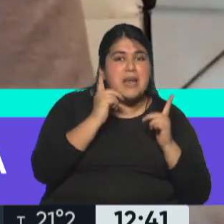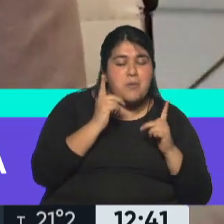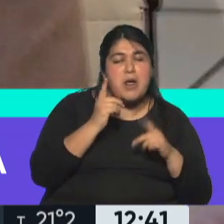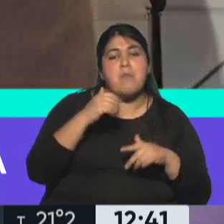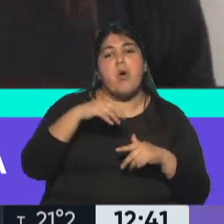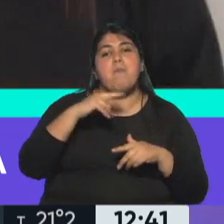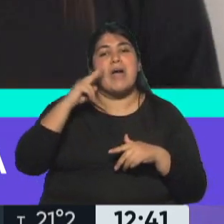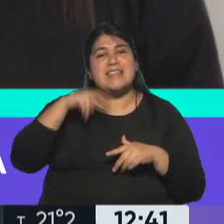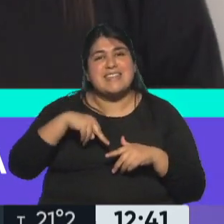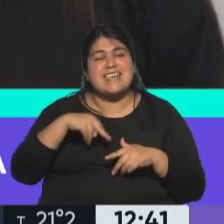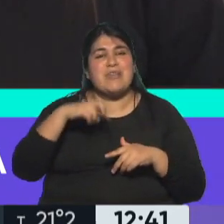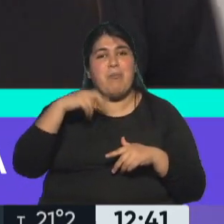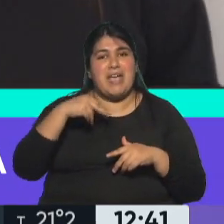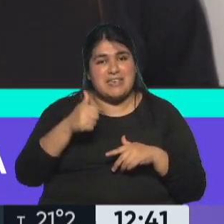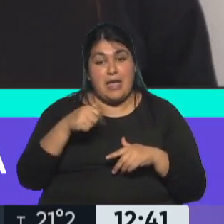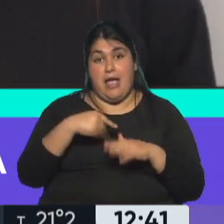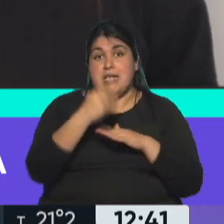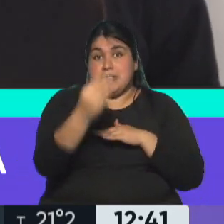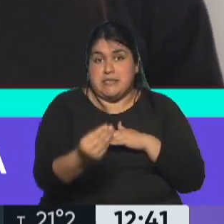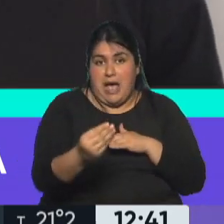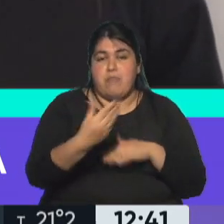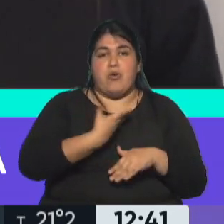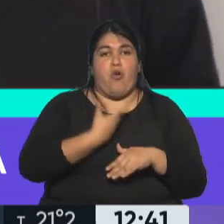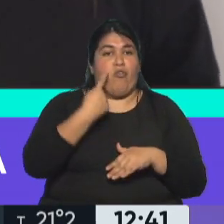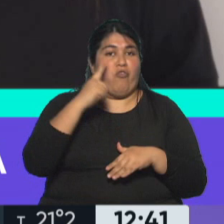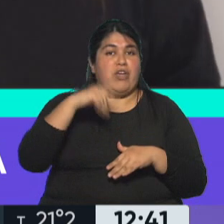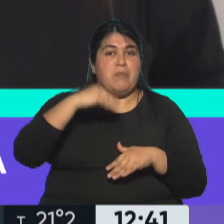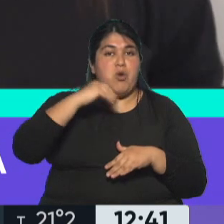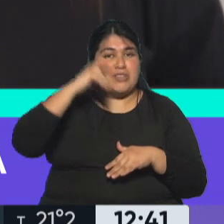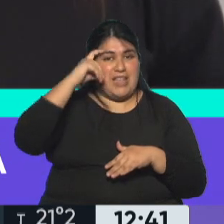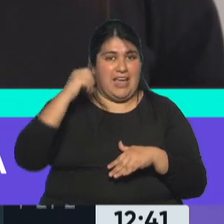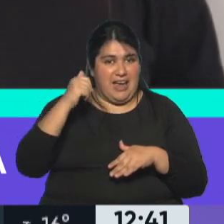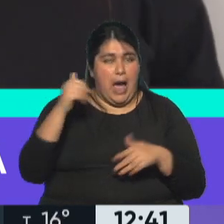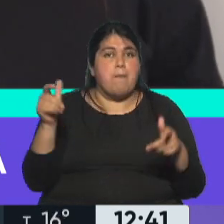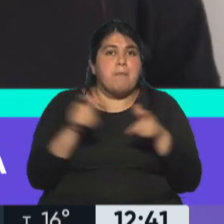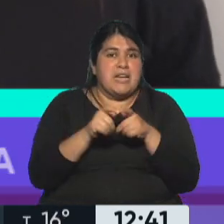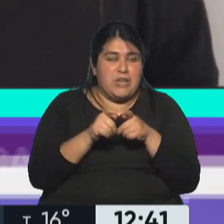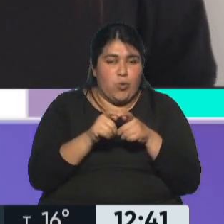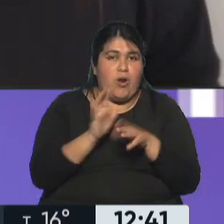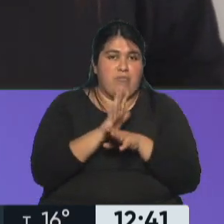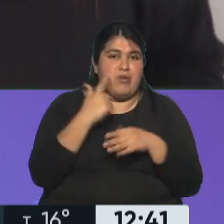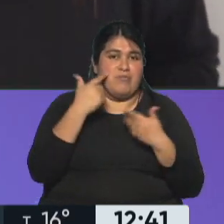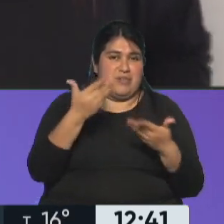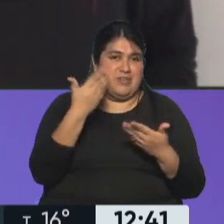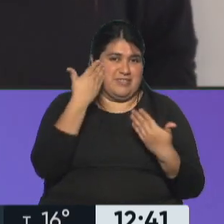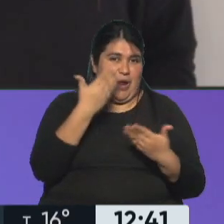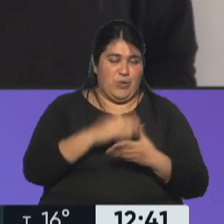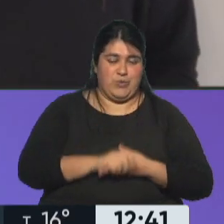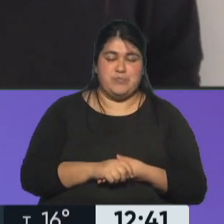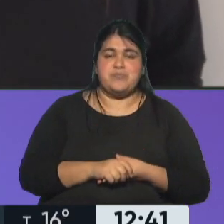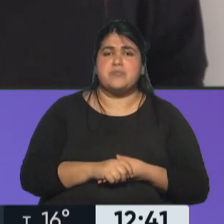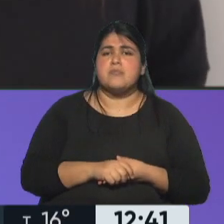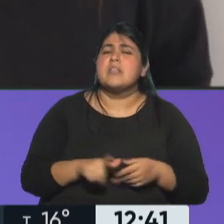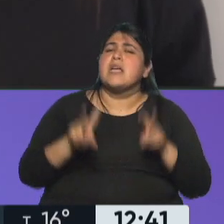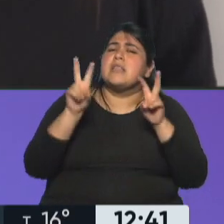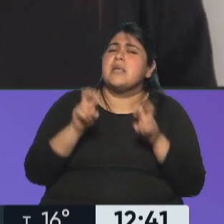Martín Peña. Desde este sábado vuelve Filmoteca, así que salud compañeros. Y hablamos, Gaby, de un